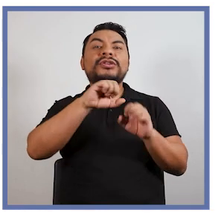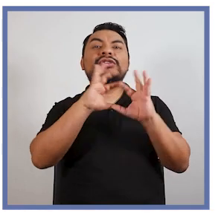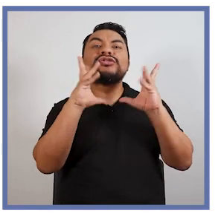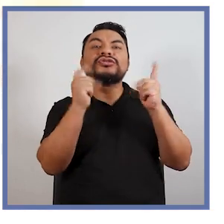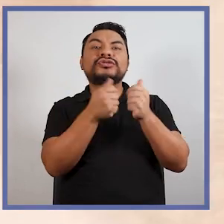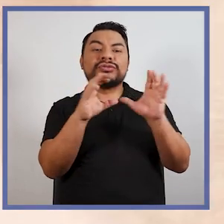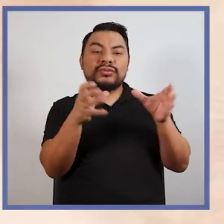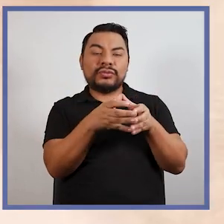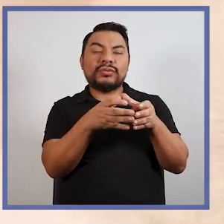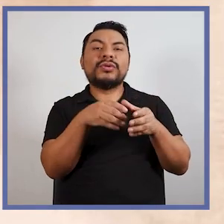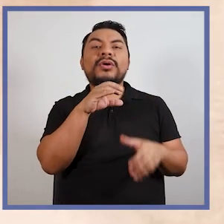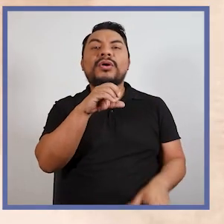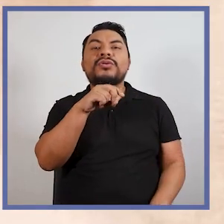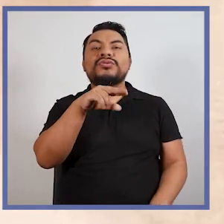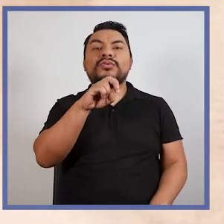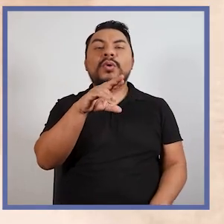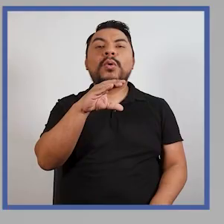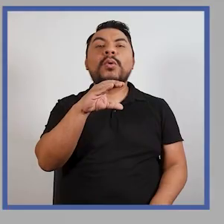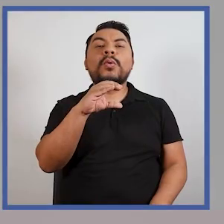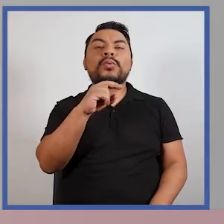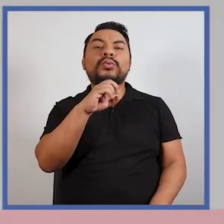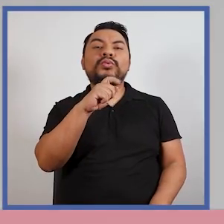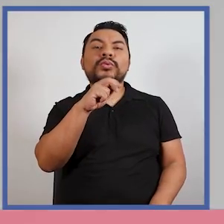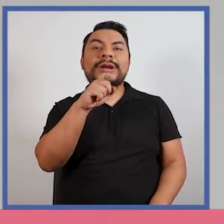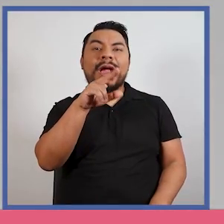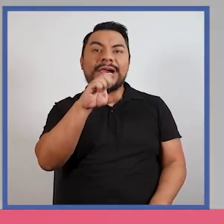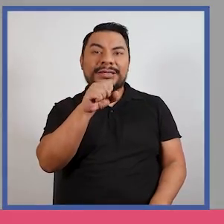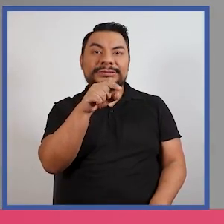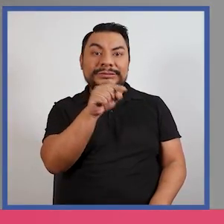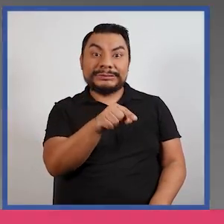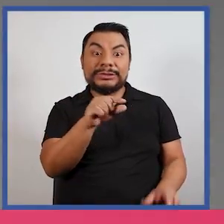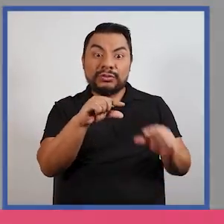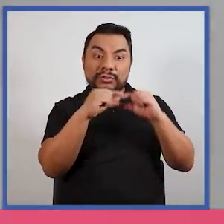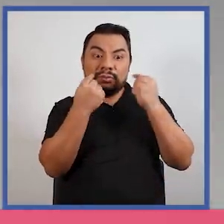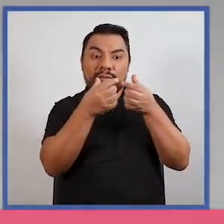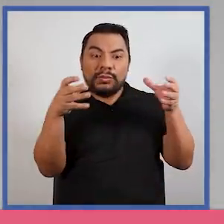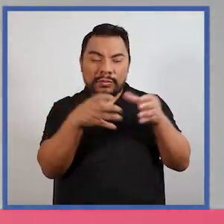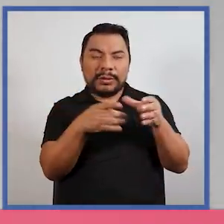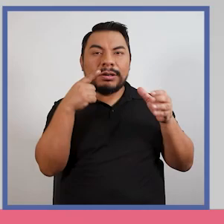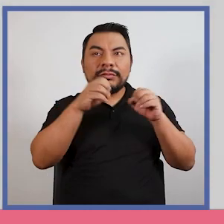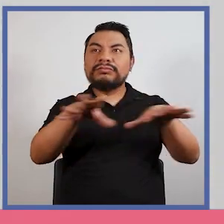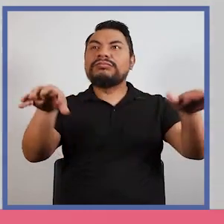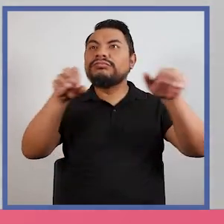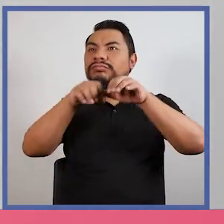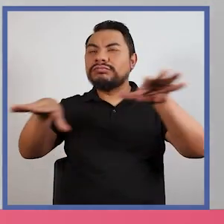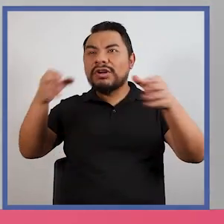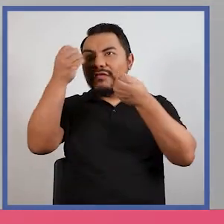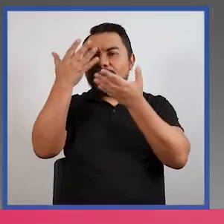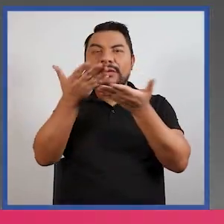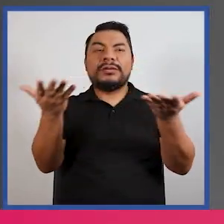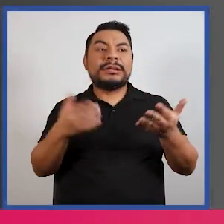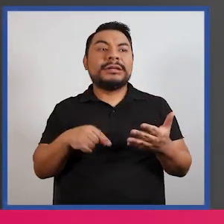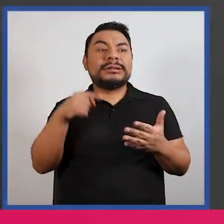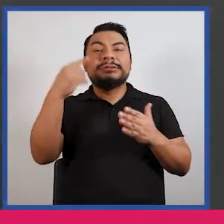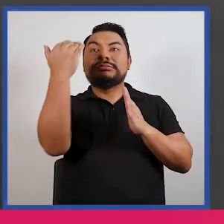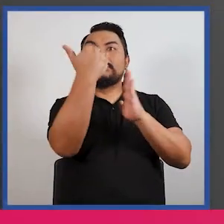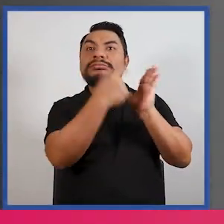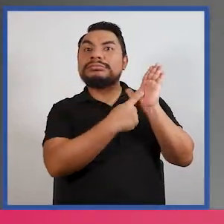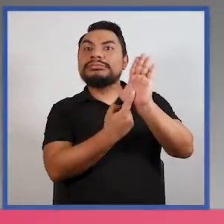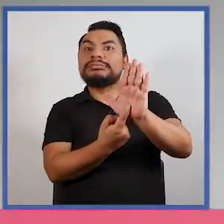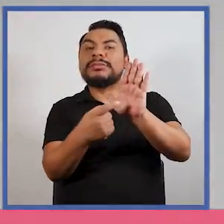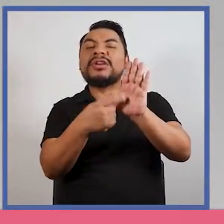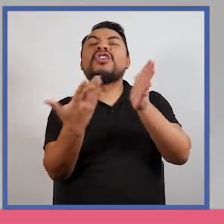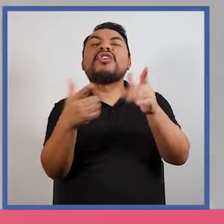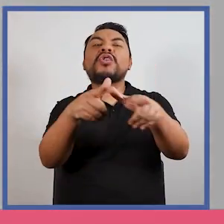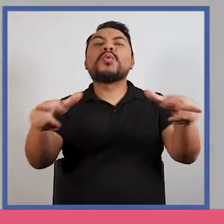asociación Nodos Culturales, un colectivo que produce, difunde conocimiento y hace cartografías para